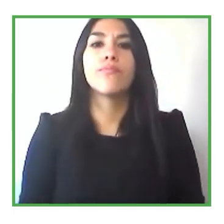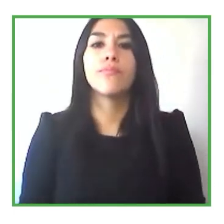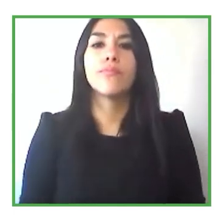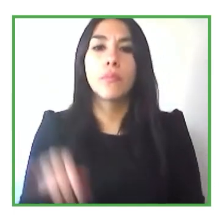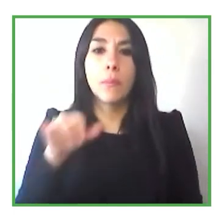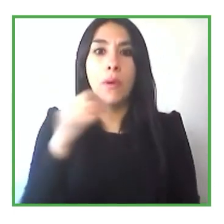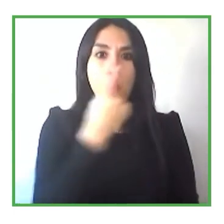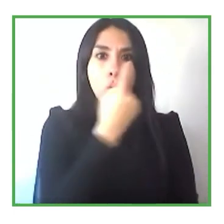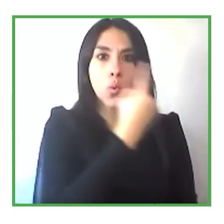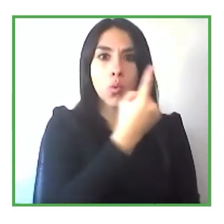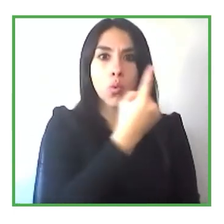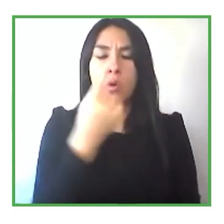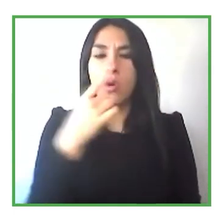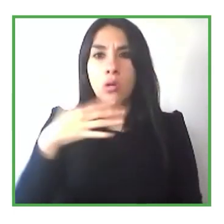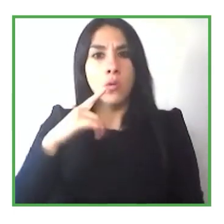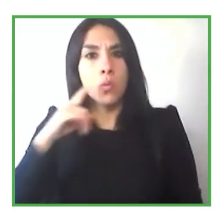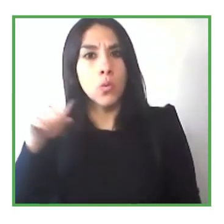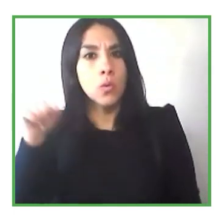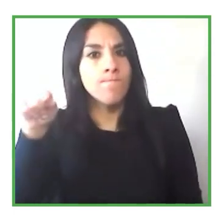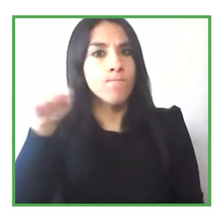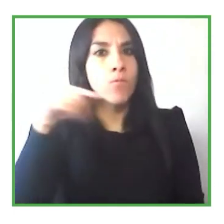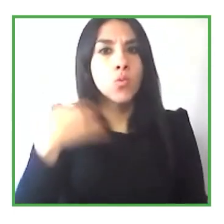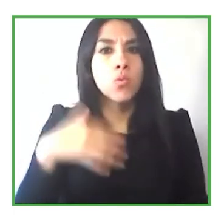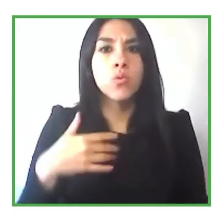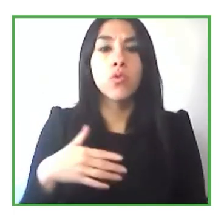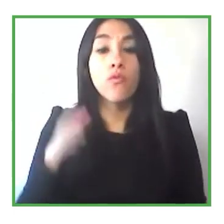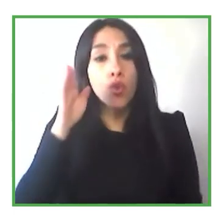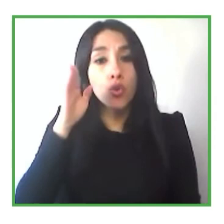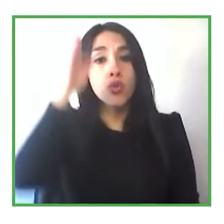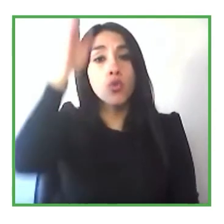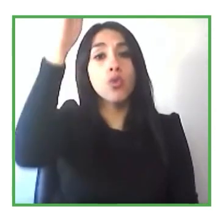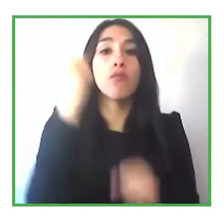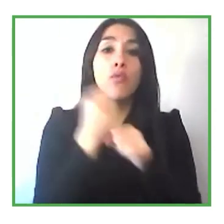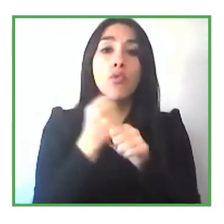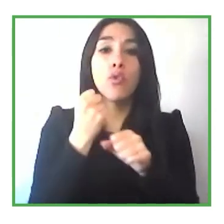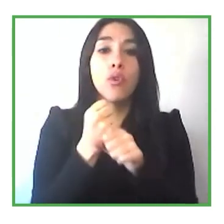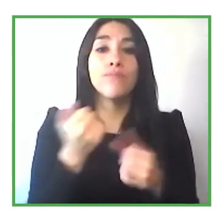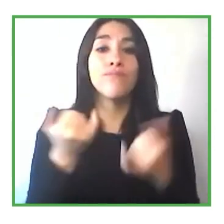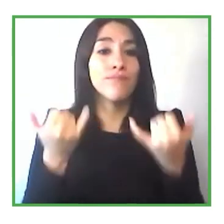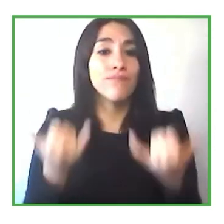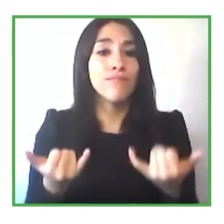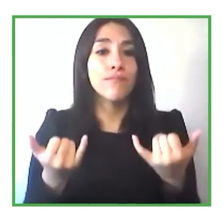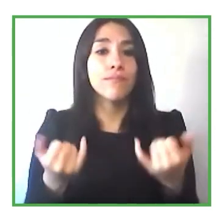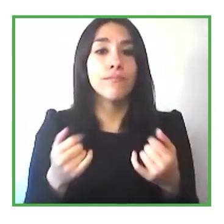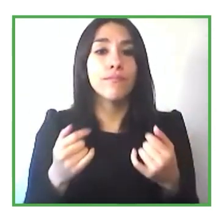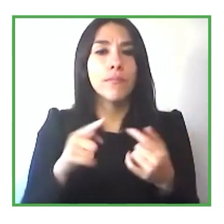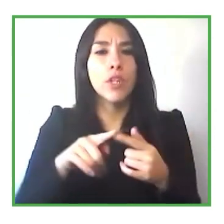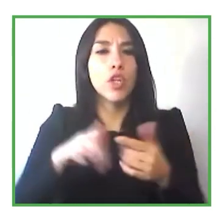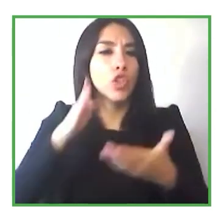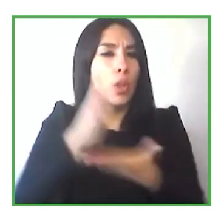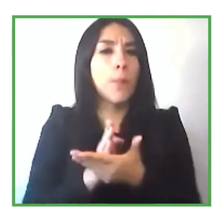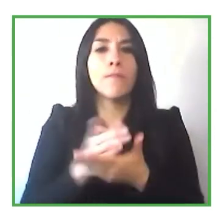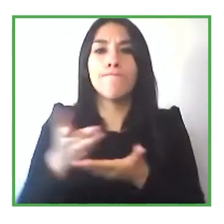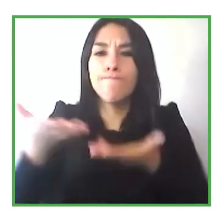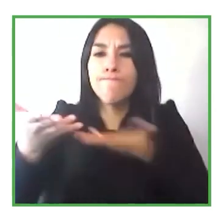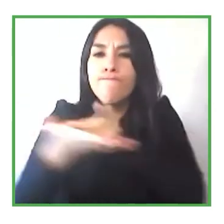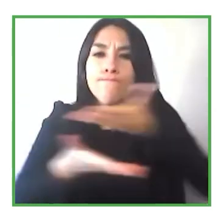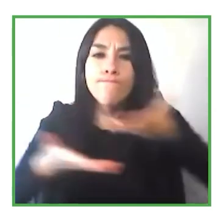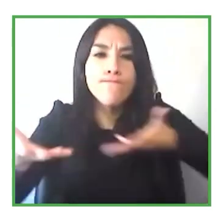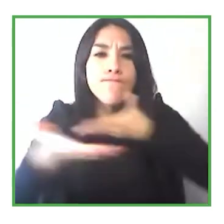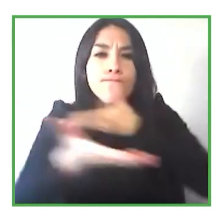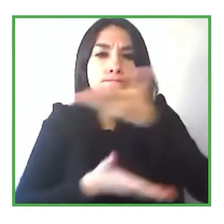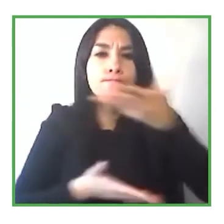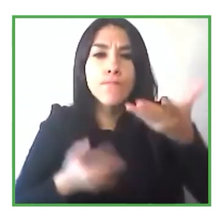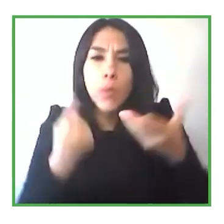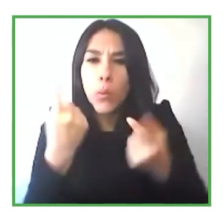futuro del trabajo entonces las redes tienen que entenderse como una voz para los negocios